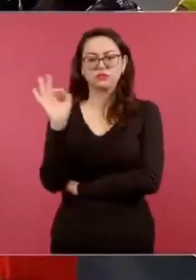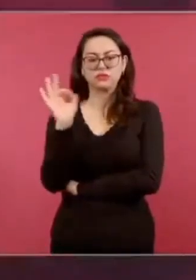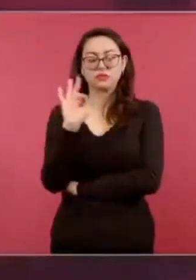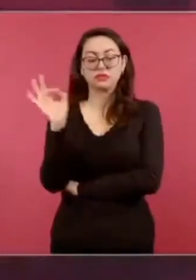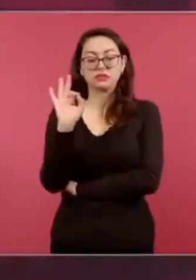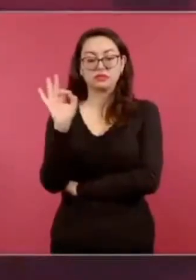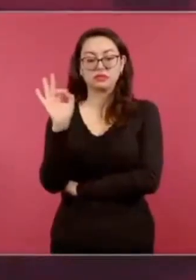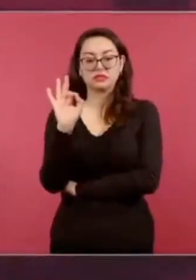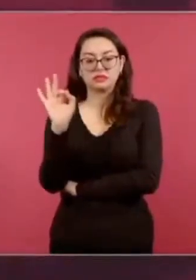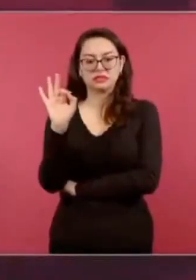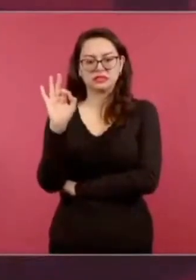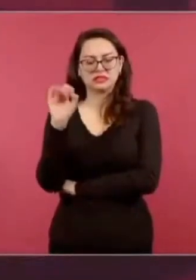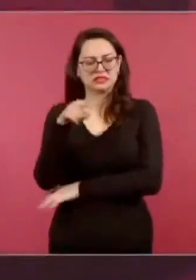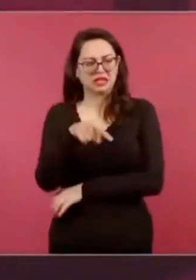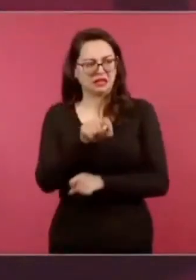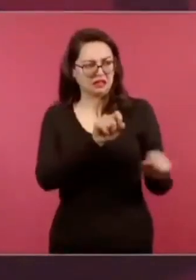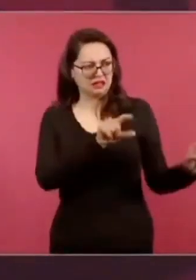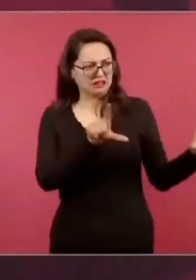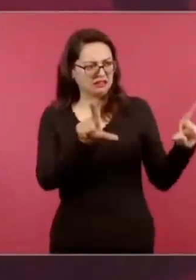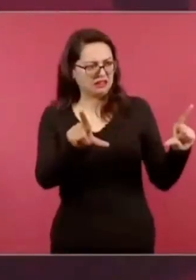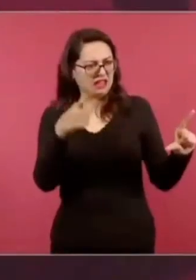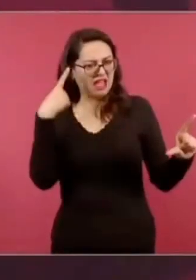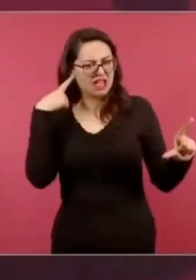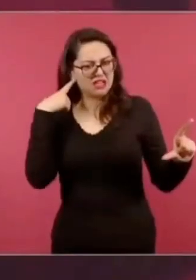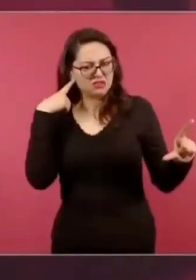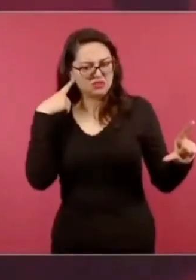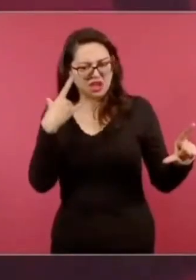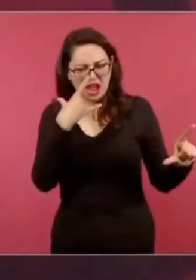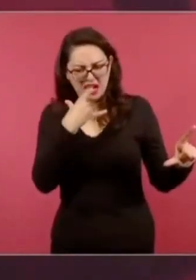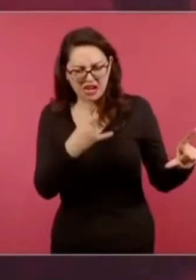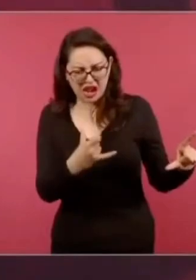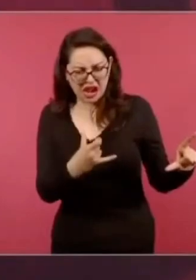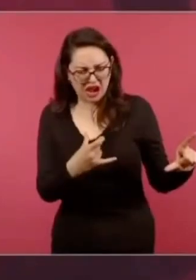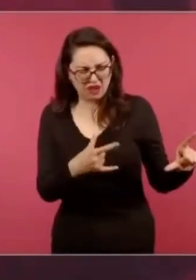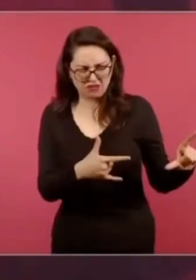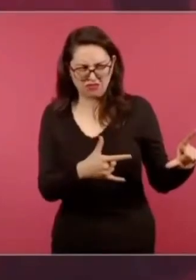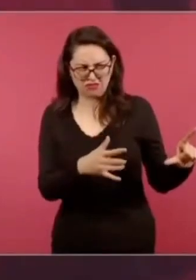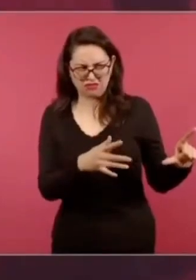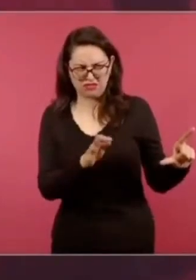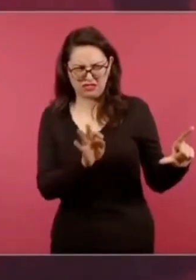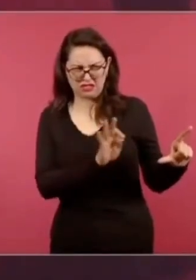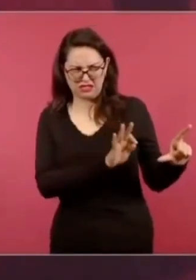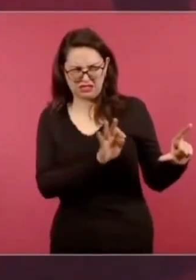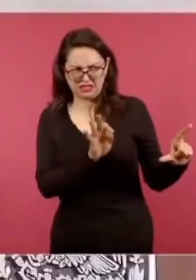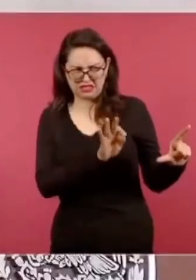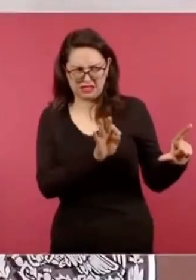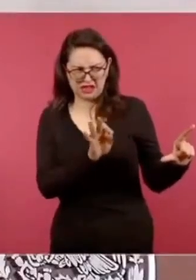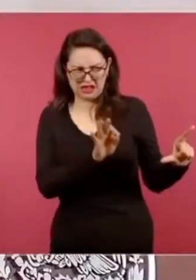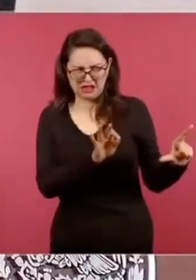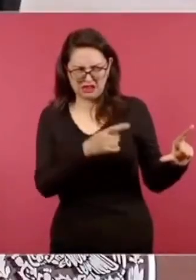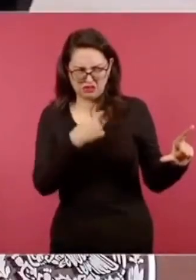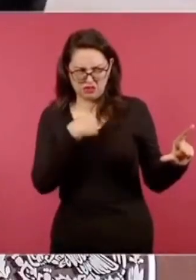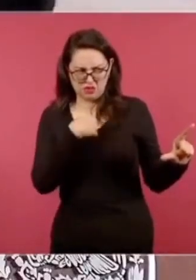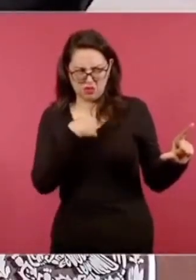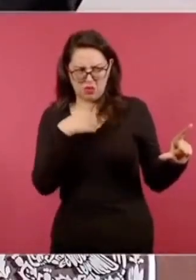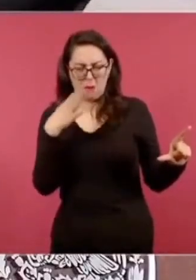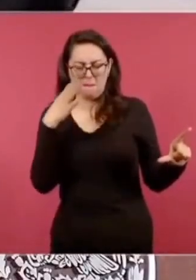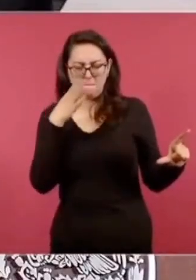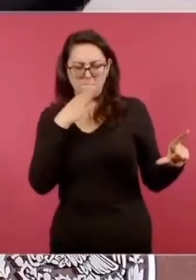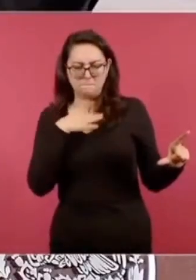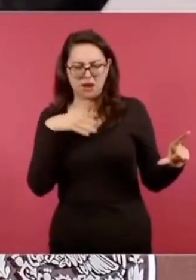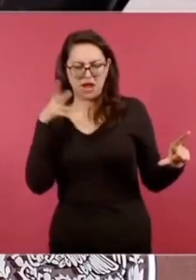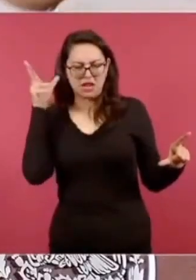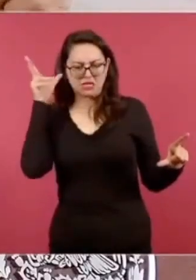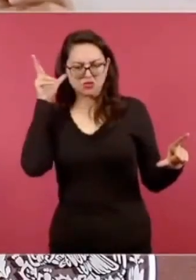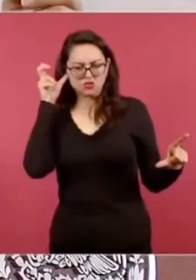ahora la canción de, de este, si del final don Antonio, no sé si, si se